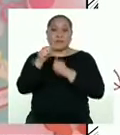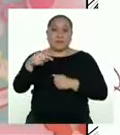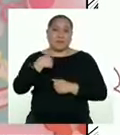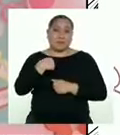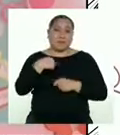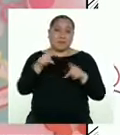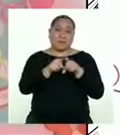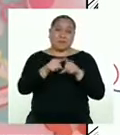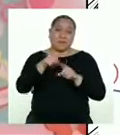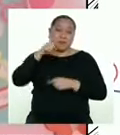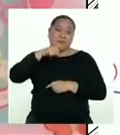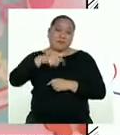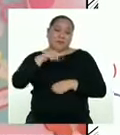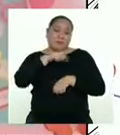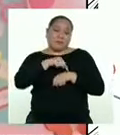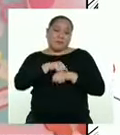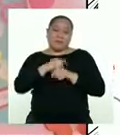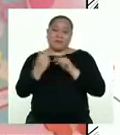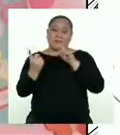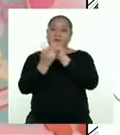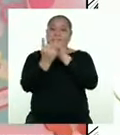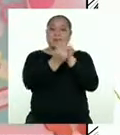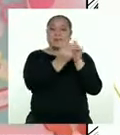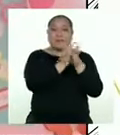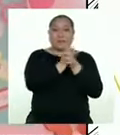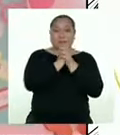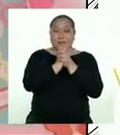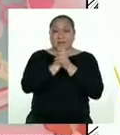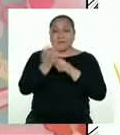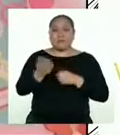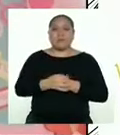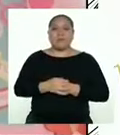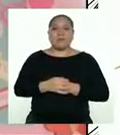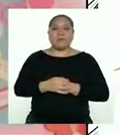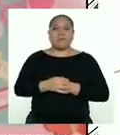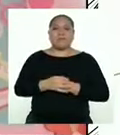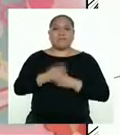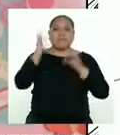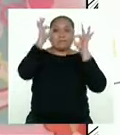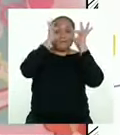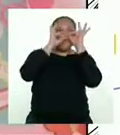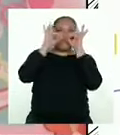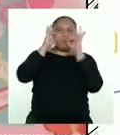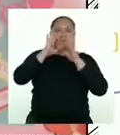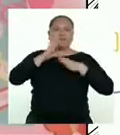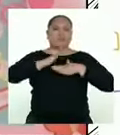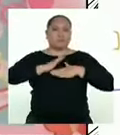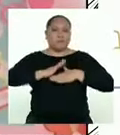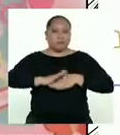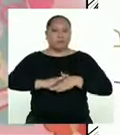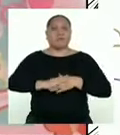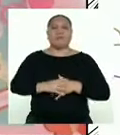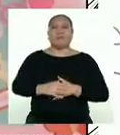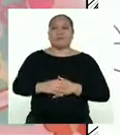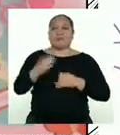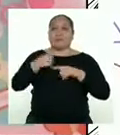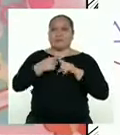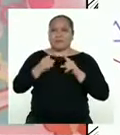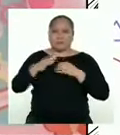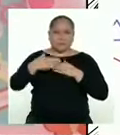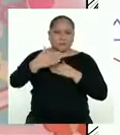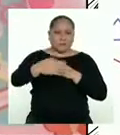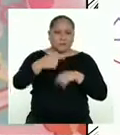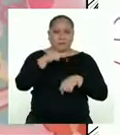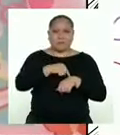también necesito tiempo para estar con mis amigos y amigas y distraerme un poco. Pero ahora, después de todo esto,